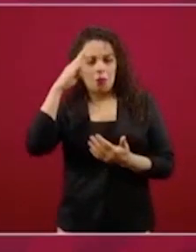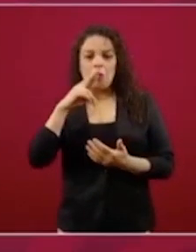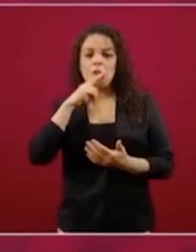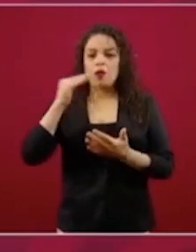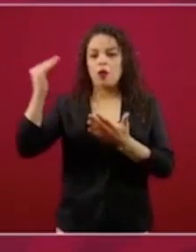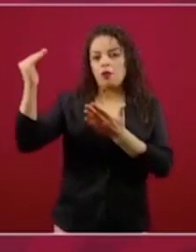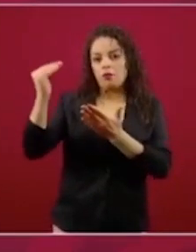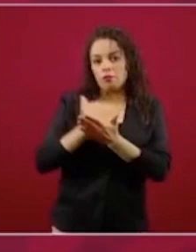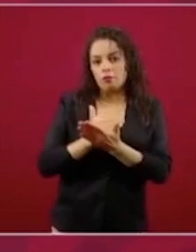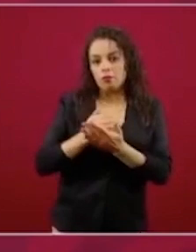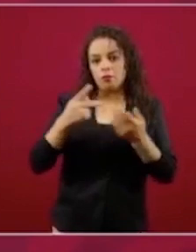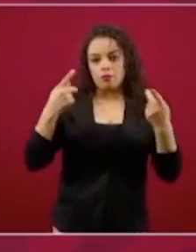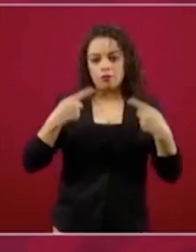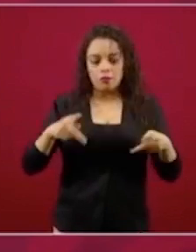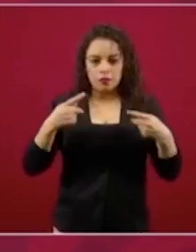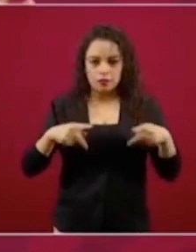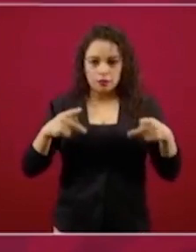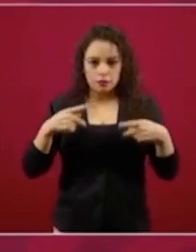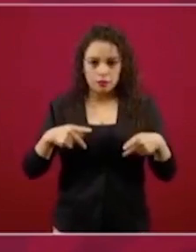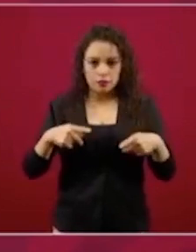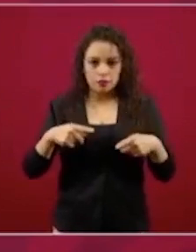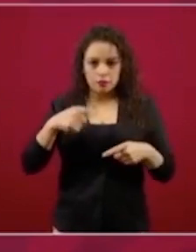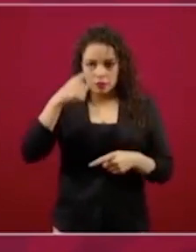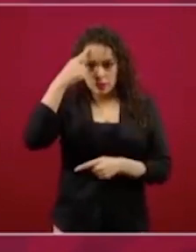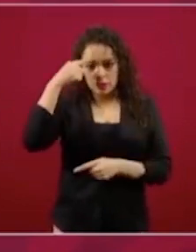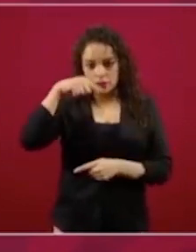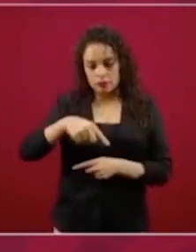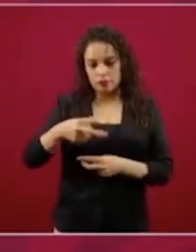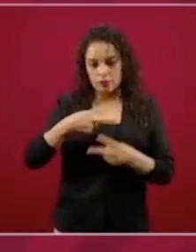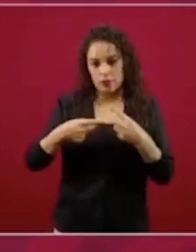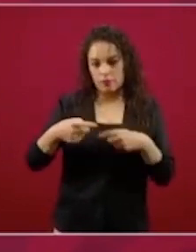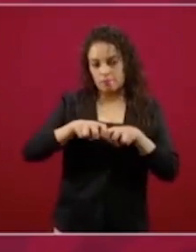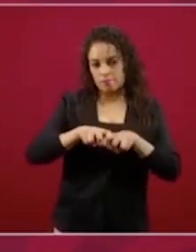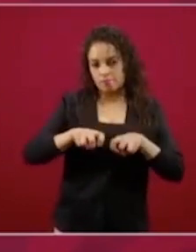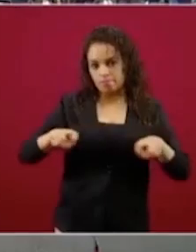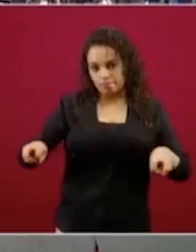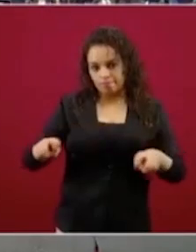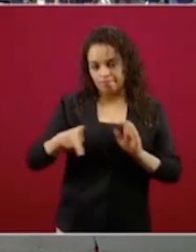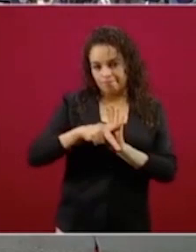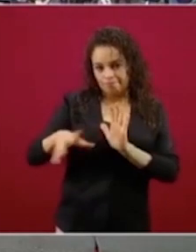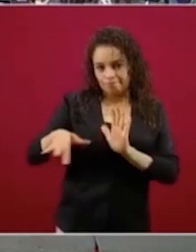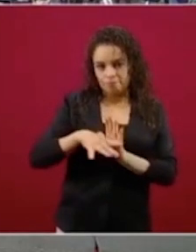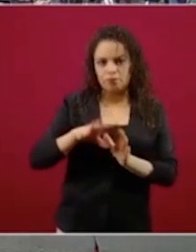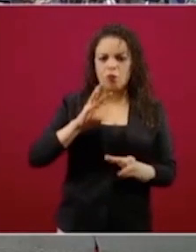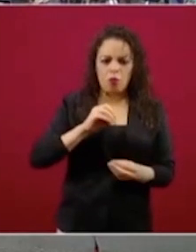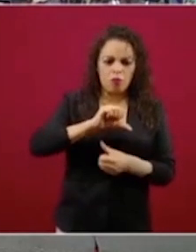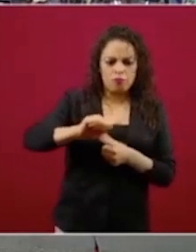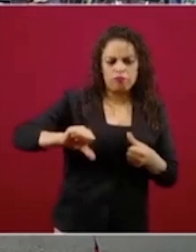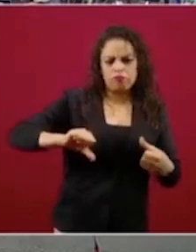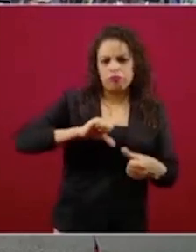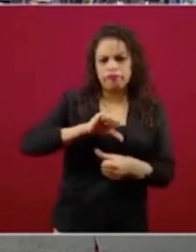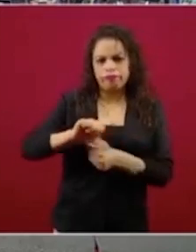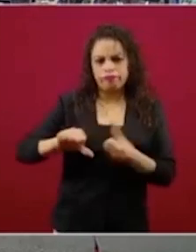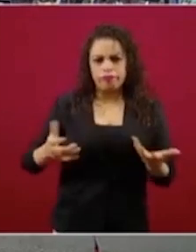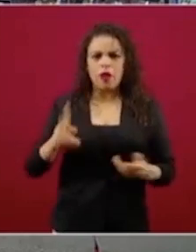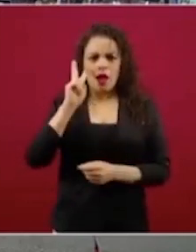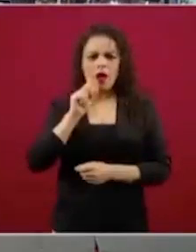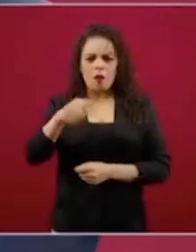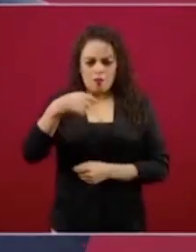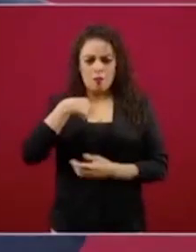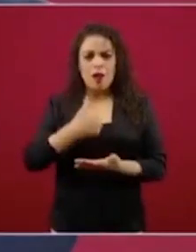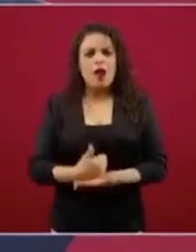o sea, rotarnos. Ayuden ustedes a ver las opciones, las alternativas. No me pongo el